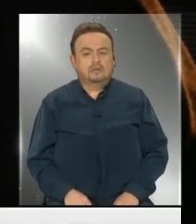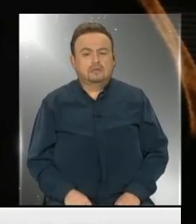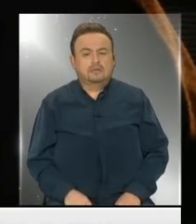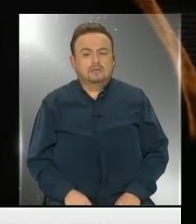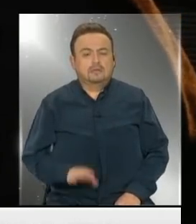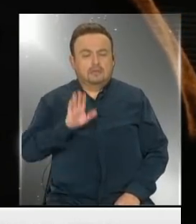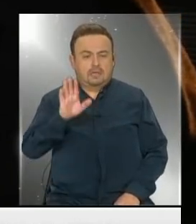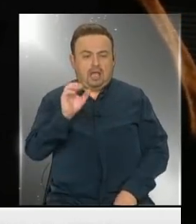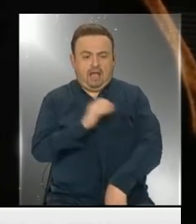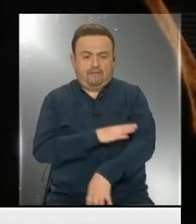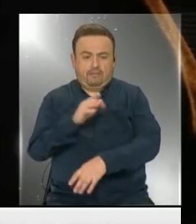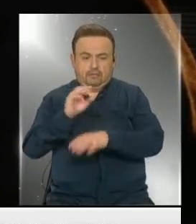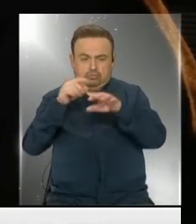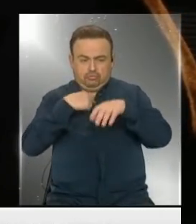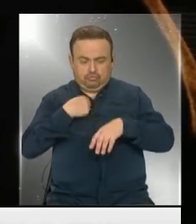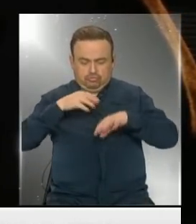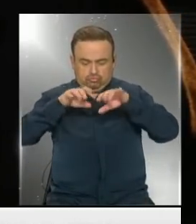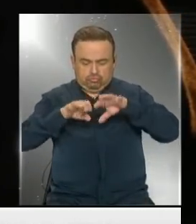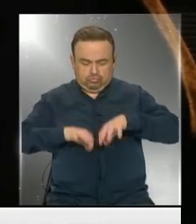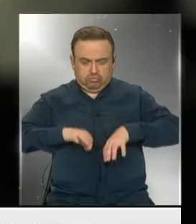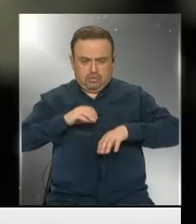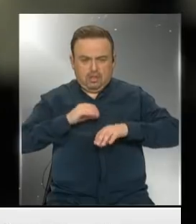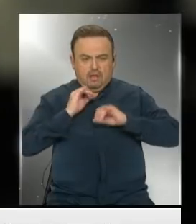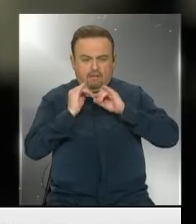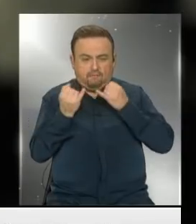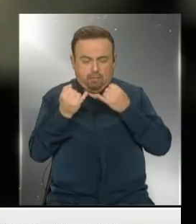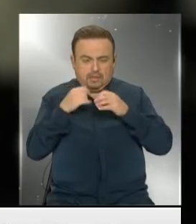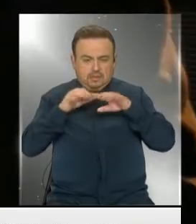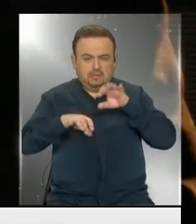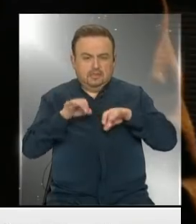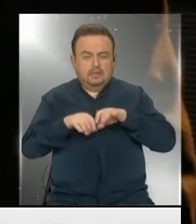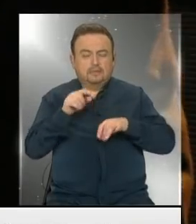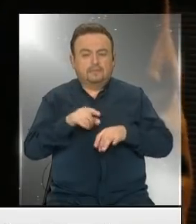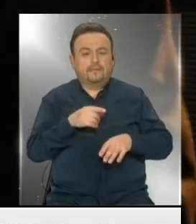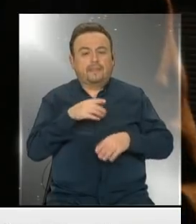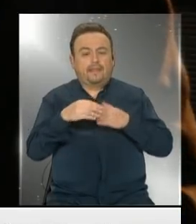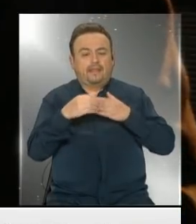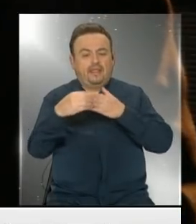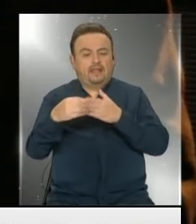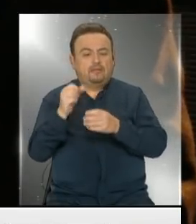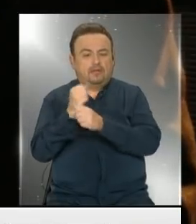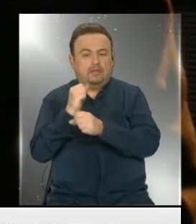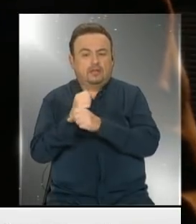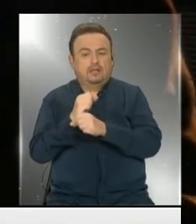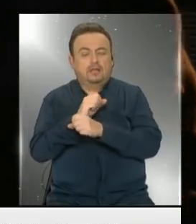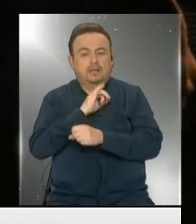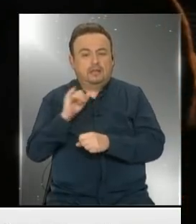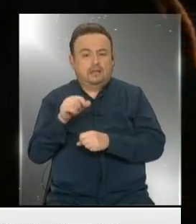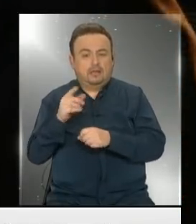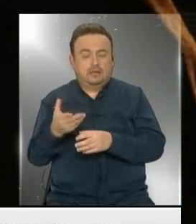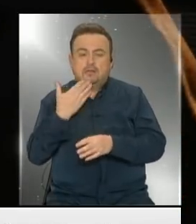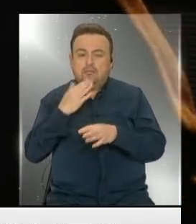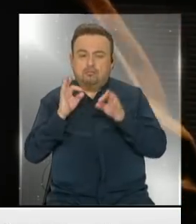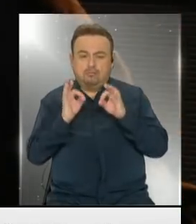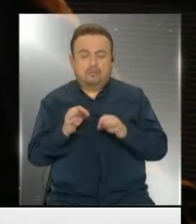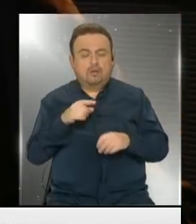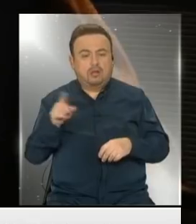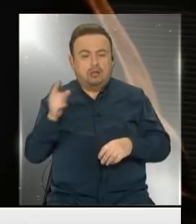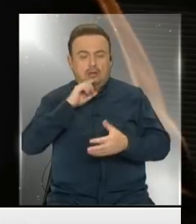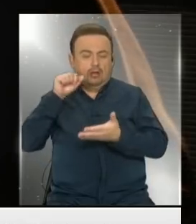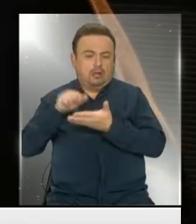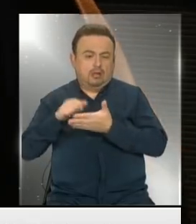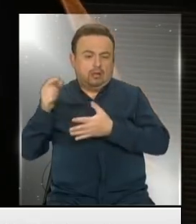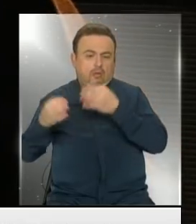para ser completado a la dirección del trabajo y en paralelo perfectamente pueda hacer las